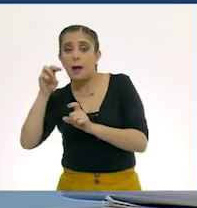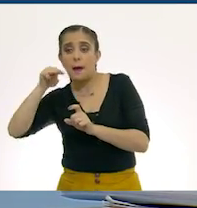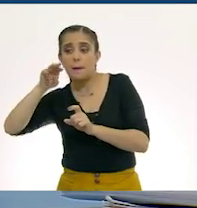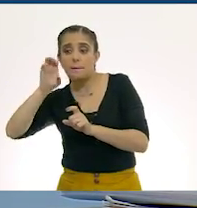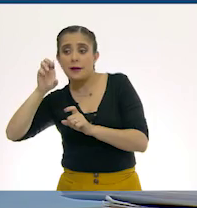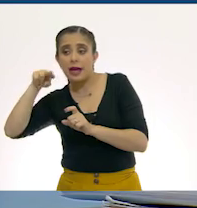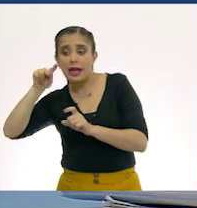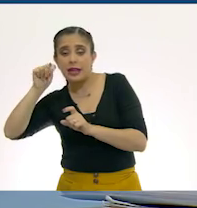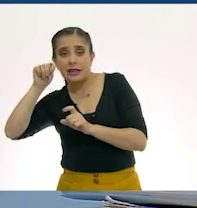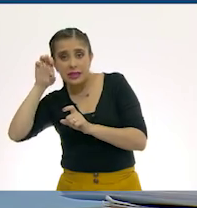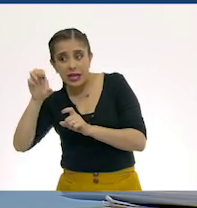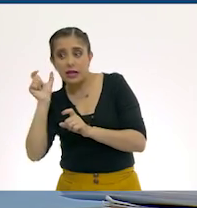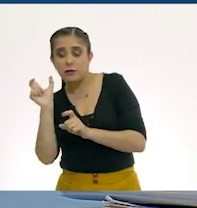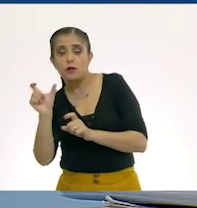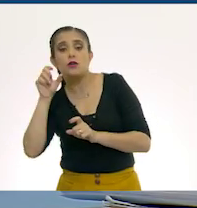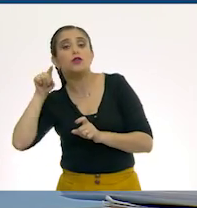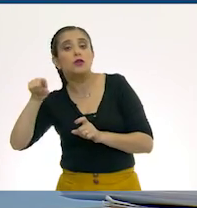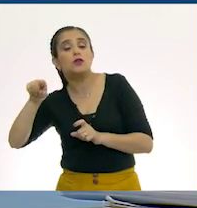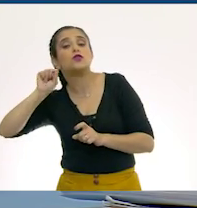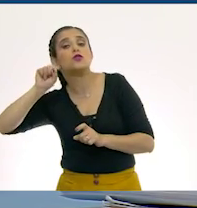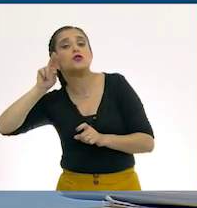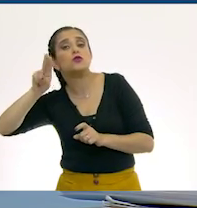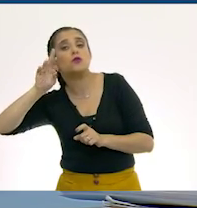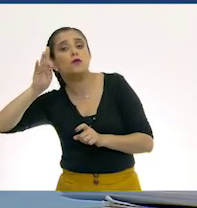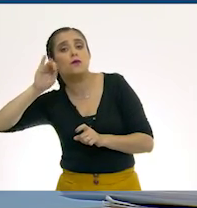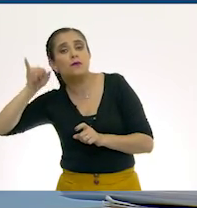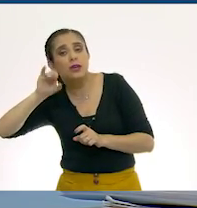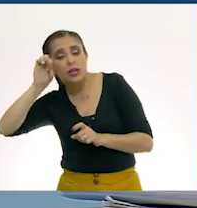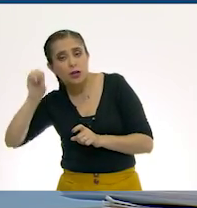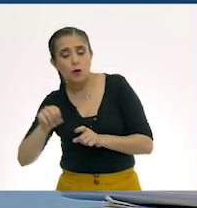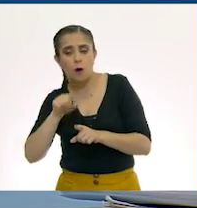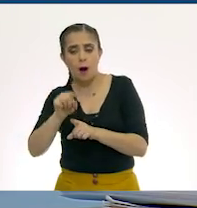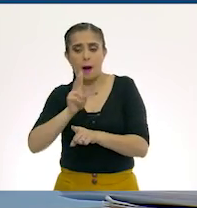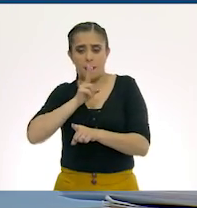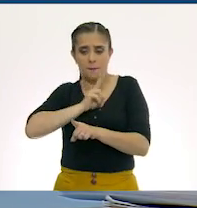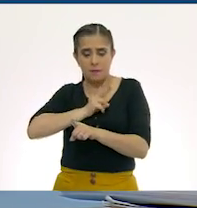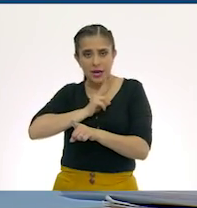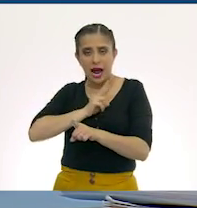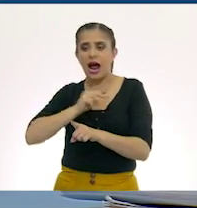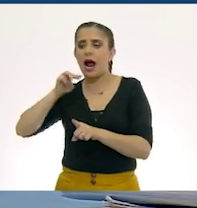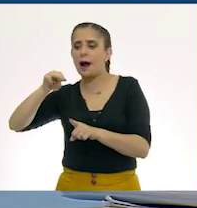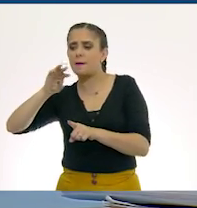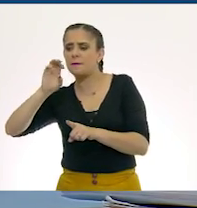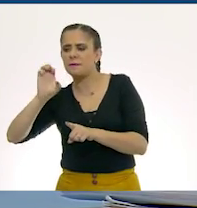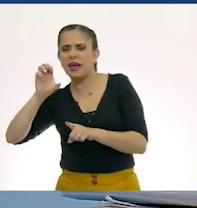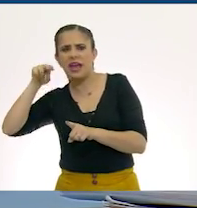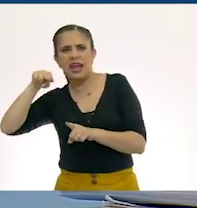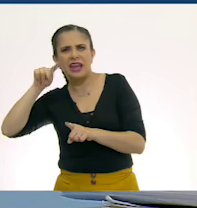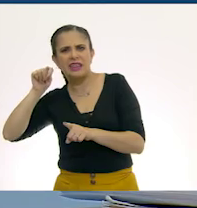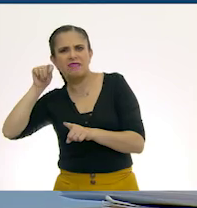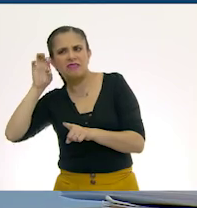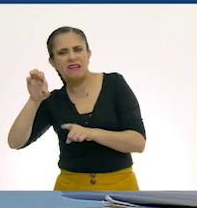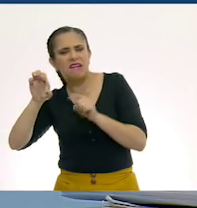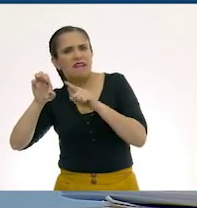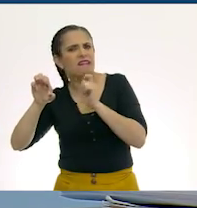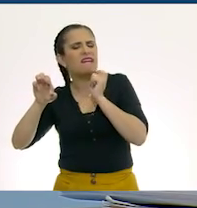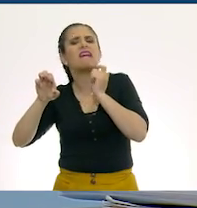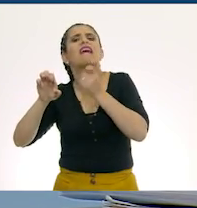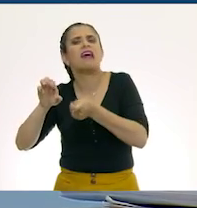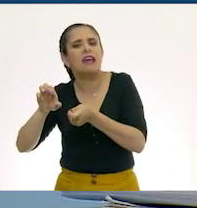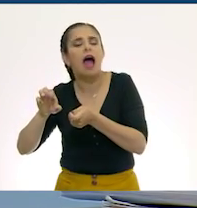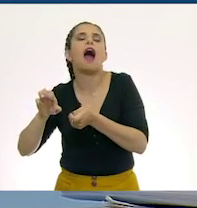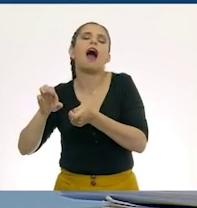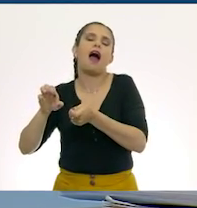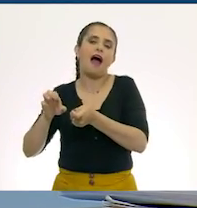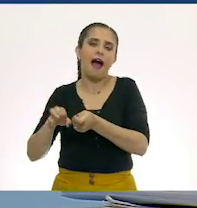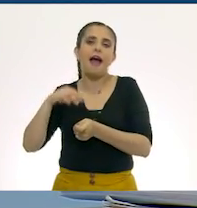y por el sufijo mente. Eso significa, entonces, algo en la